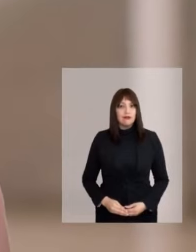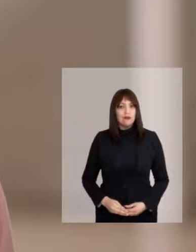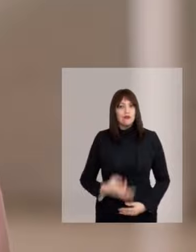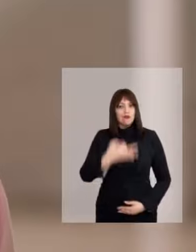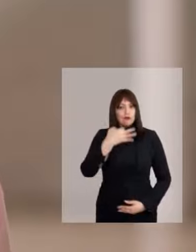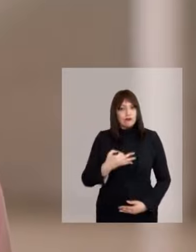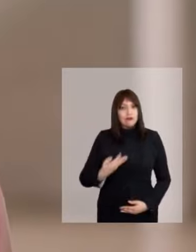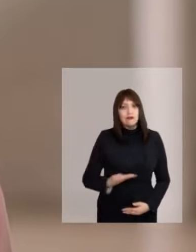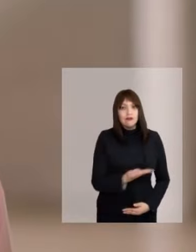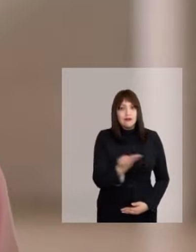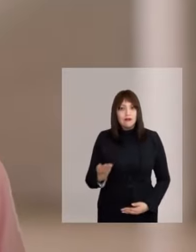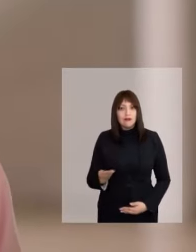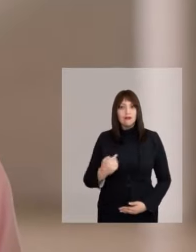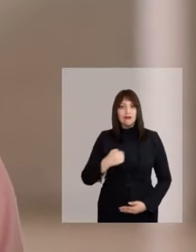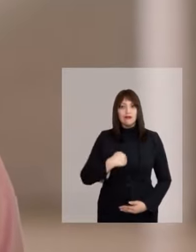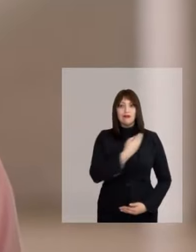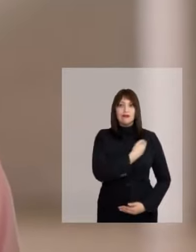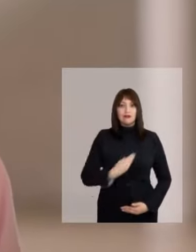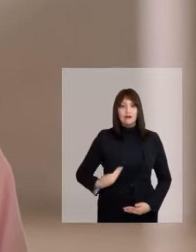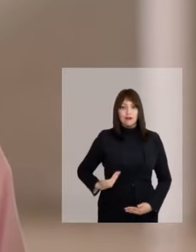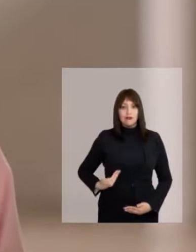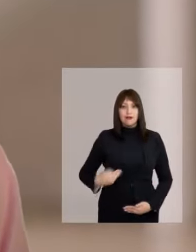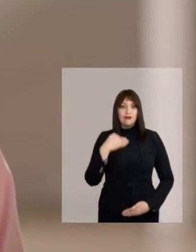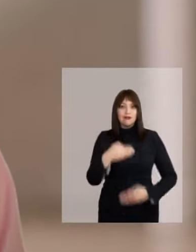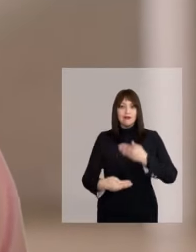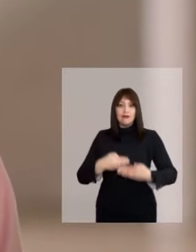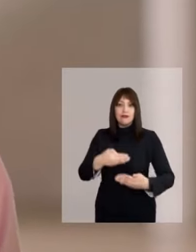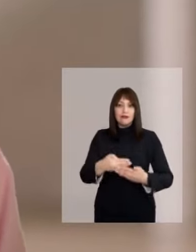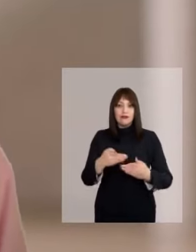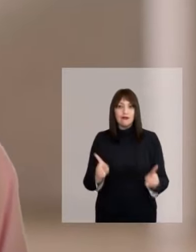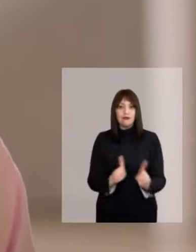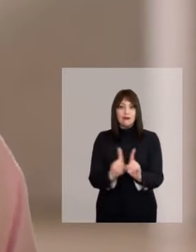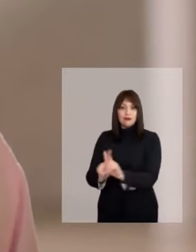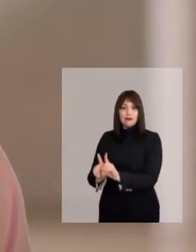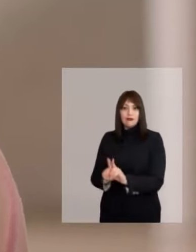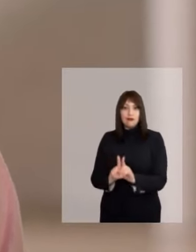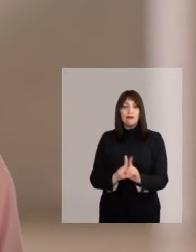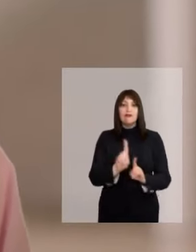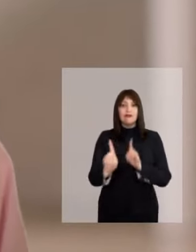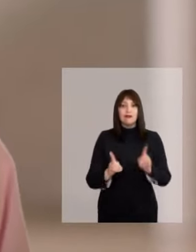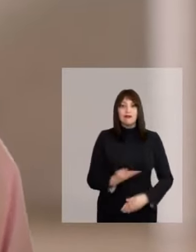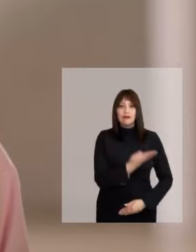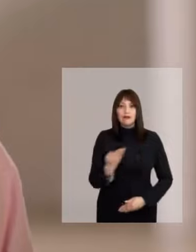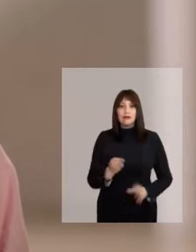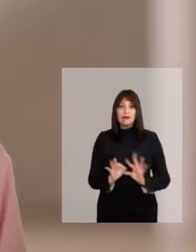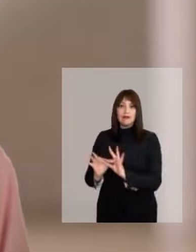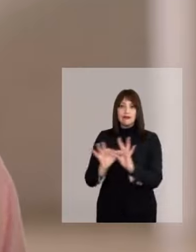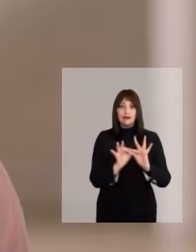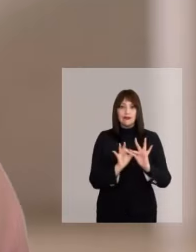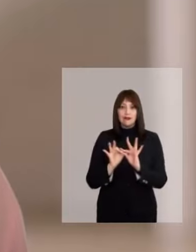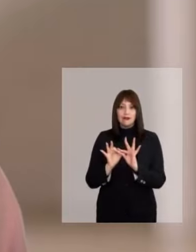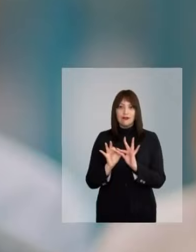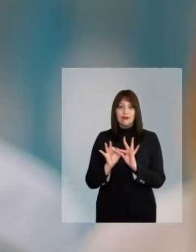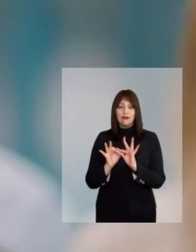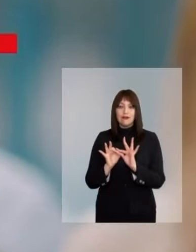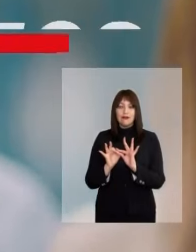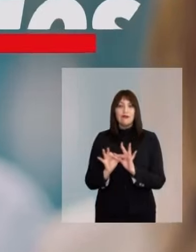Y si de algo pueden estar seguros, es que como presidente voy a seguir estando. Con cada uno de ustedes, más unidos que nunca.